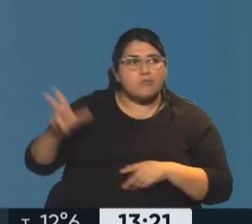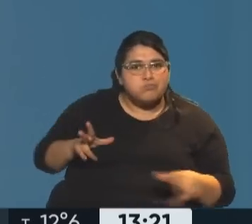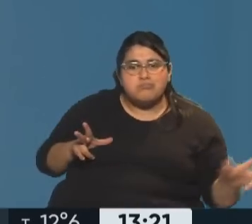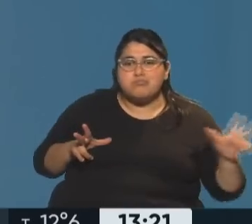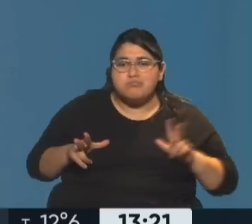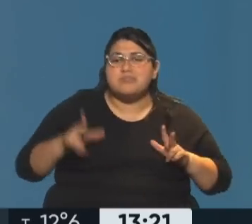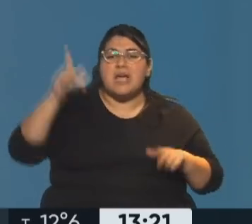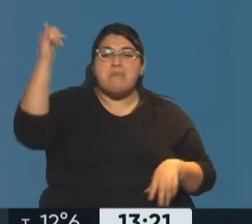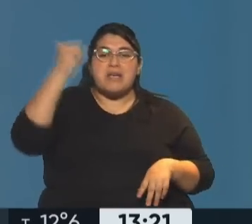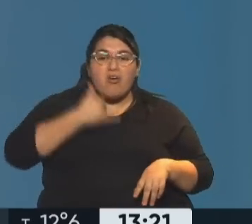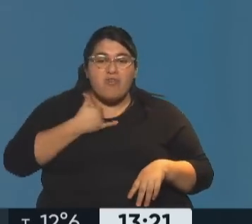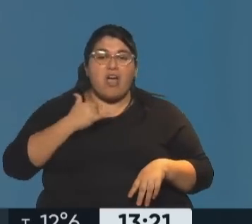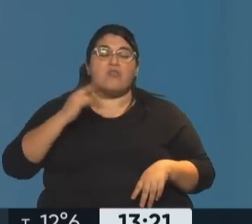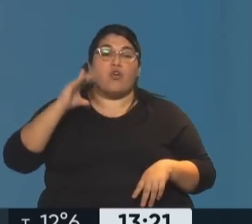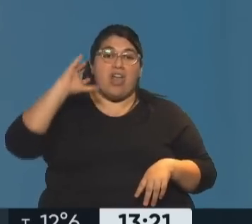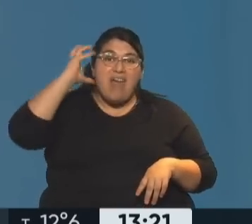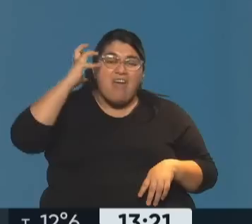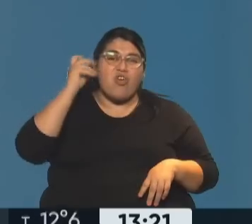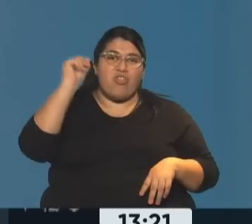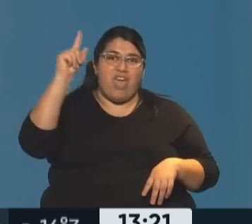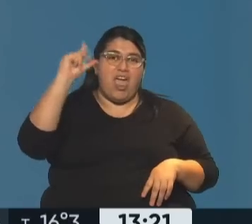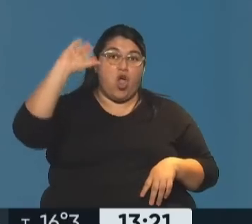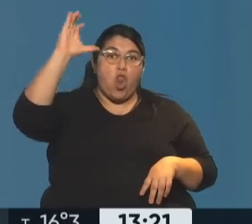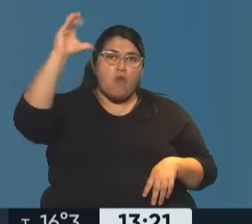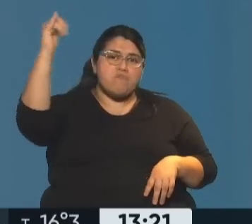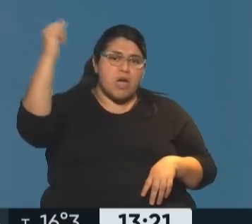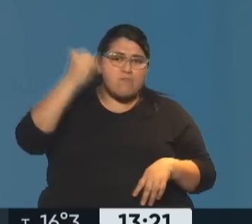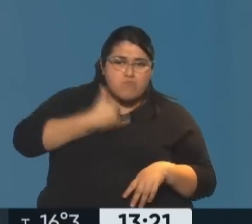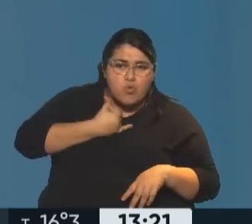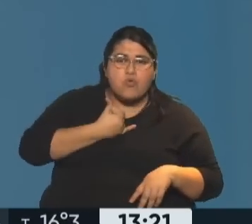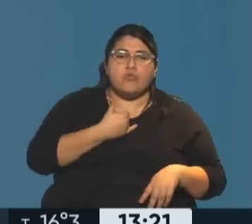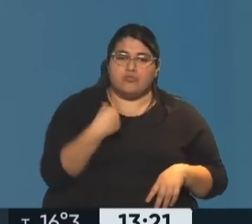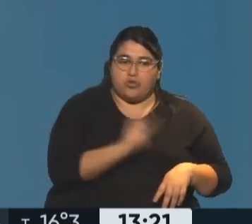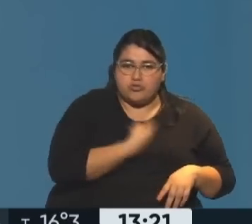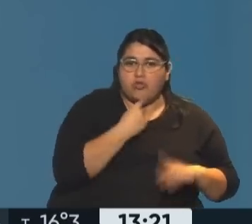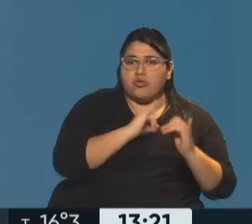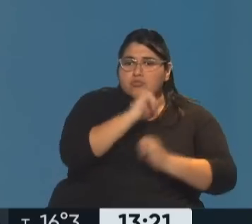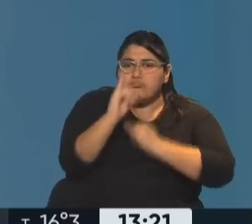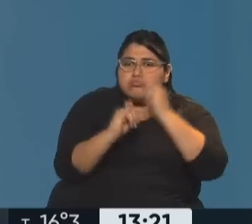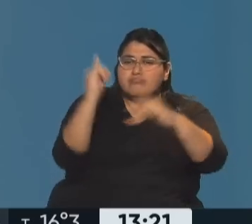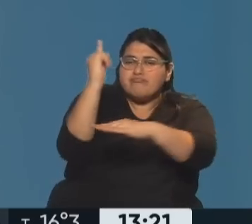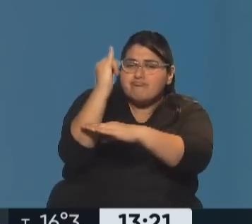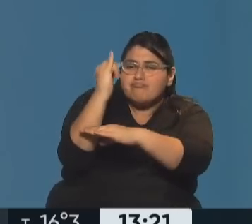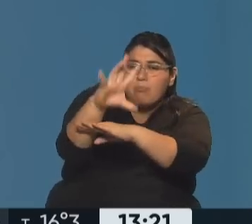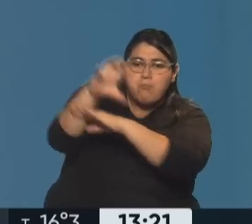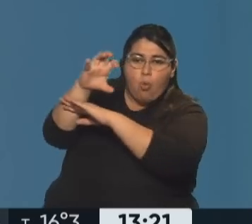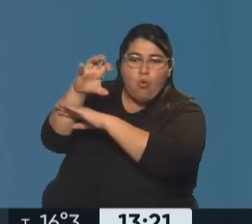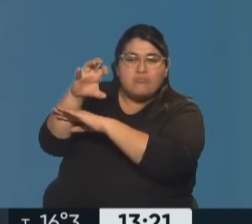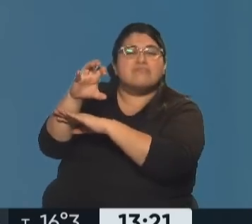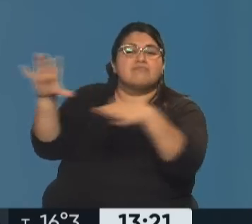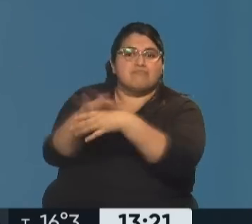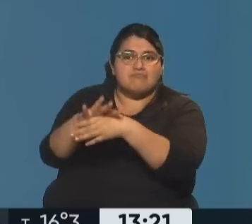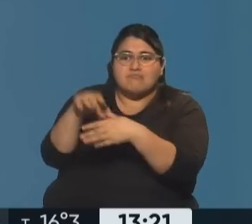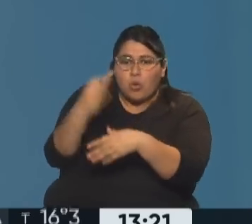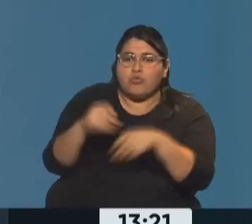llamaron de una radio de Colombia y cuando les dije que habíamos captado esa imagen y le